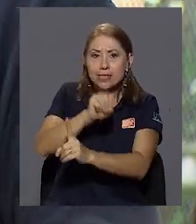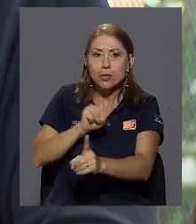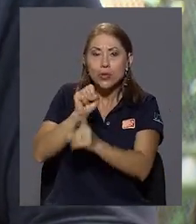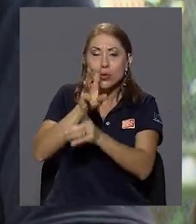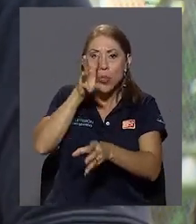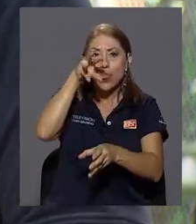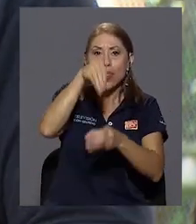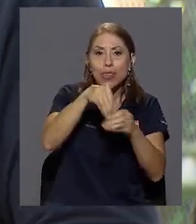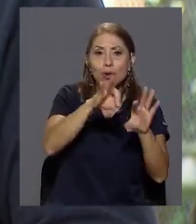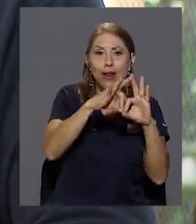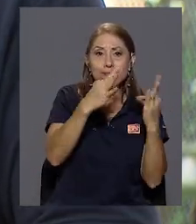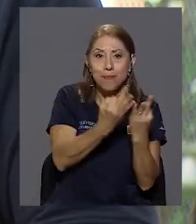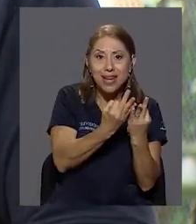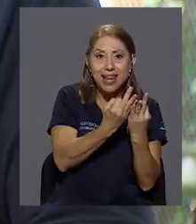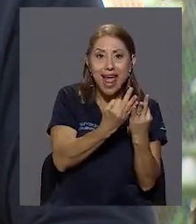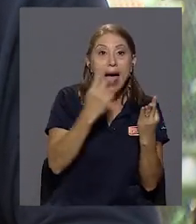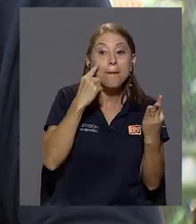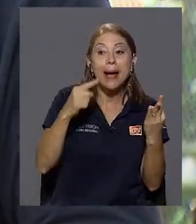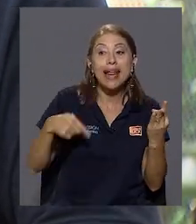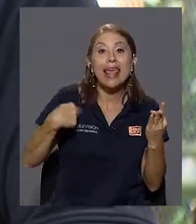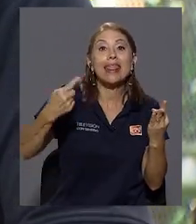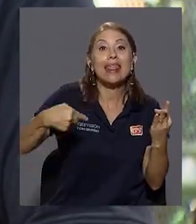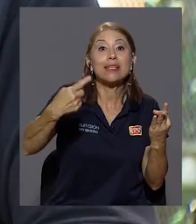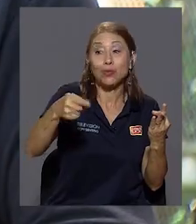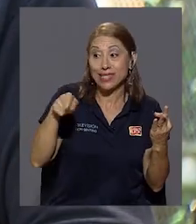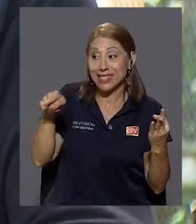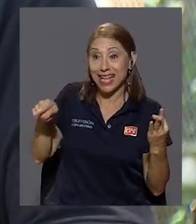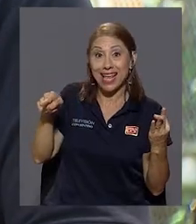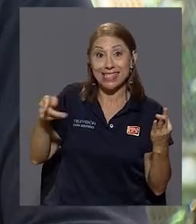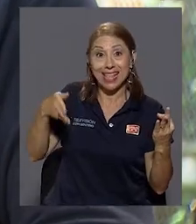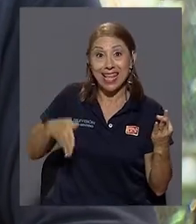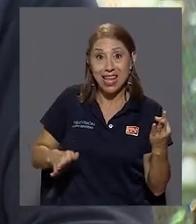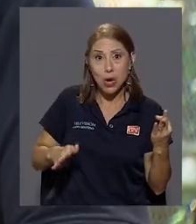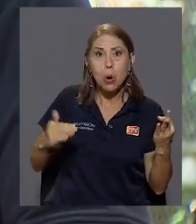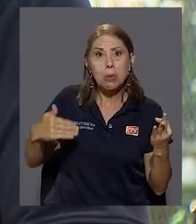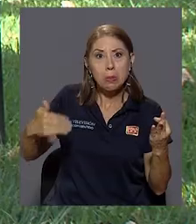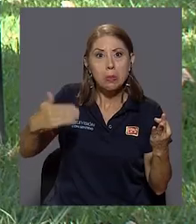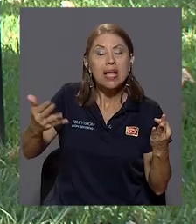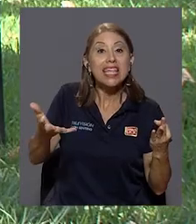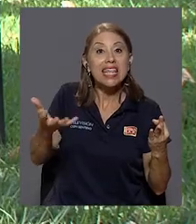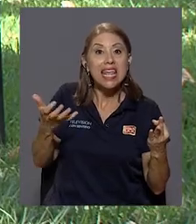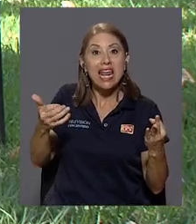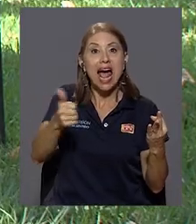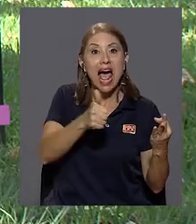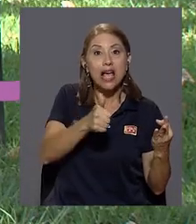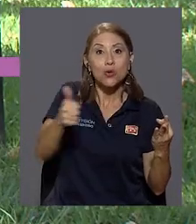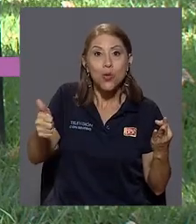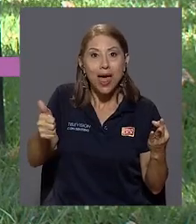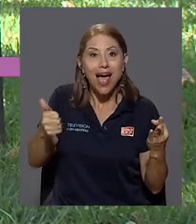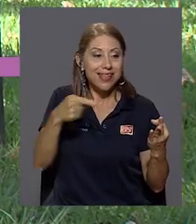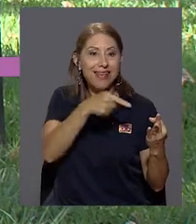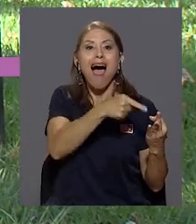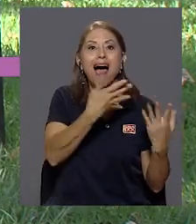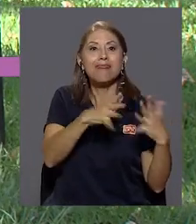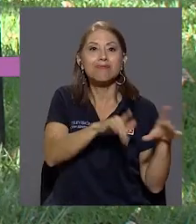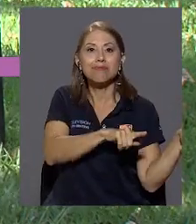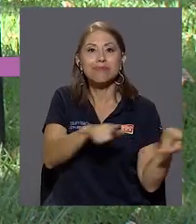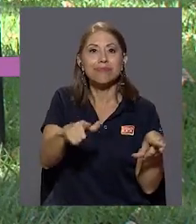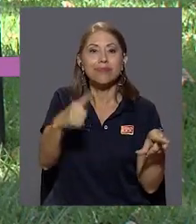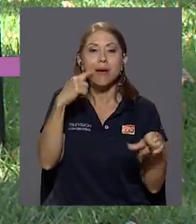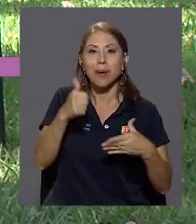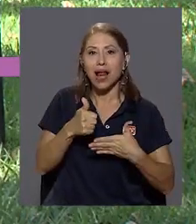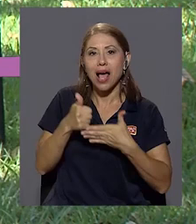para que en ese momento, cuando ese miembro, ese hijo, esa hija, desee buscar ayuda, la familia esté lista